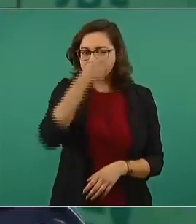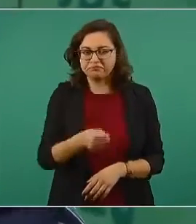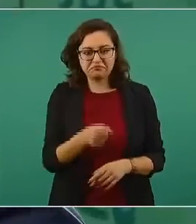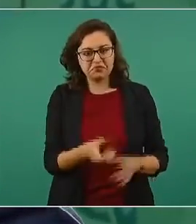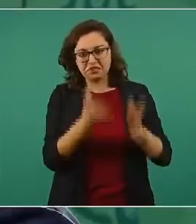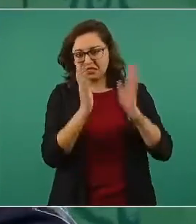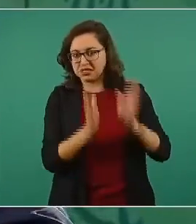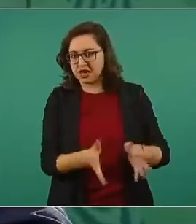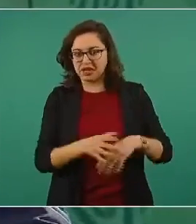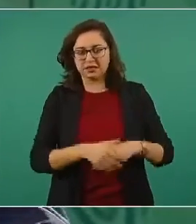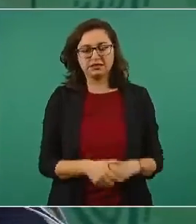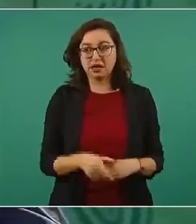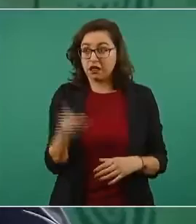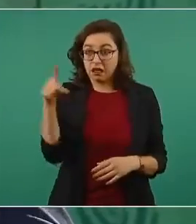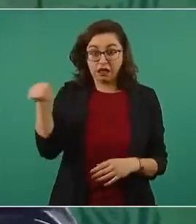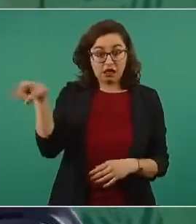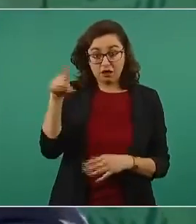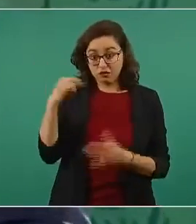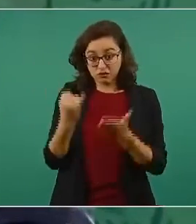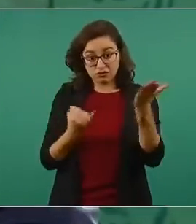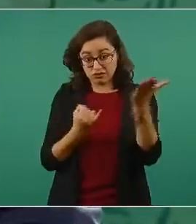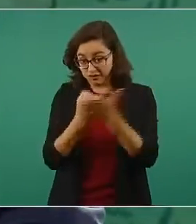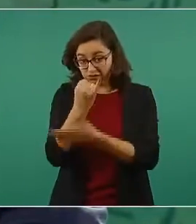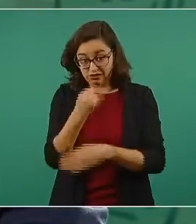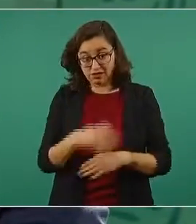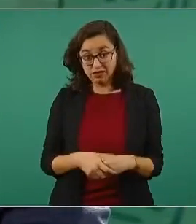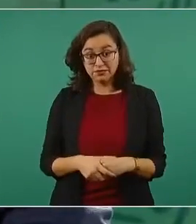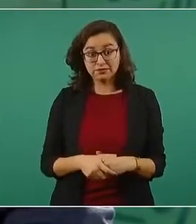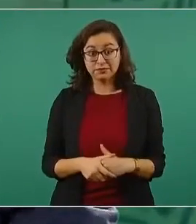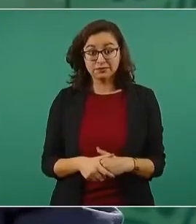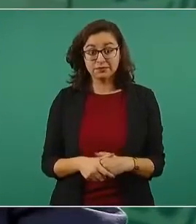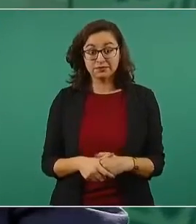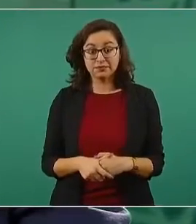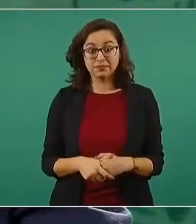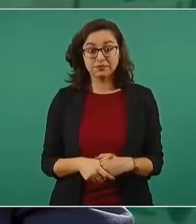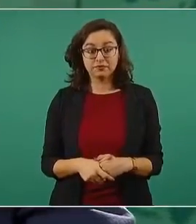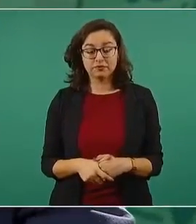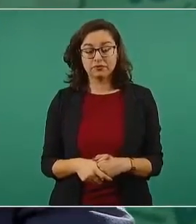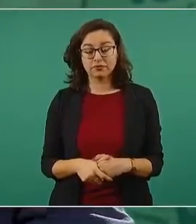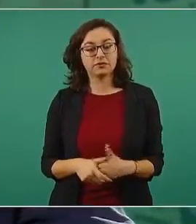Hablábamos de que Krause